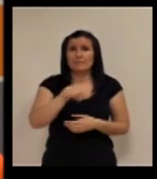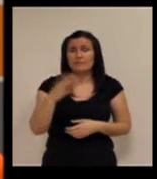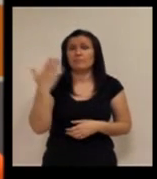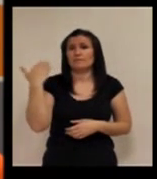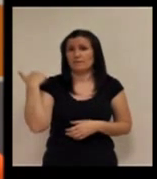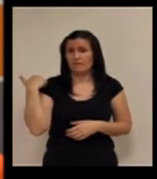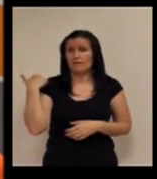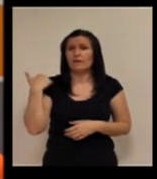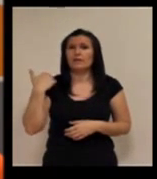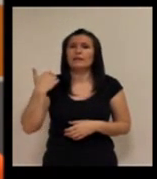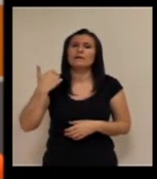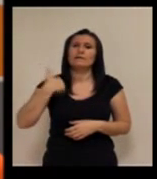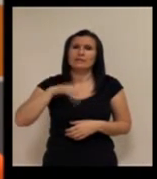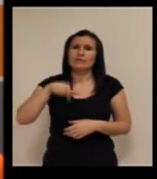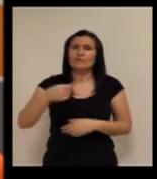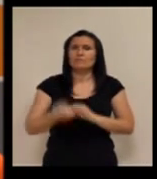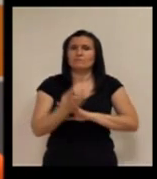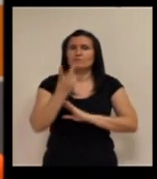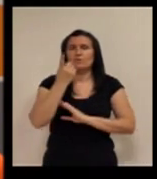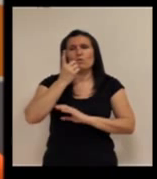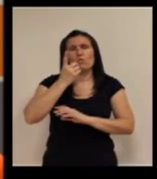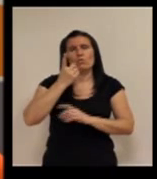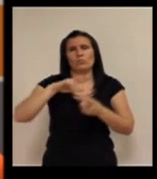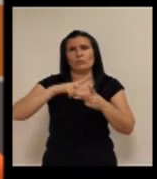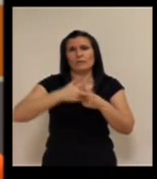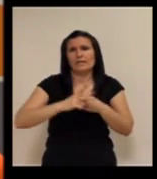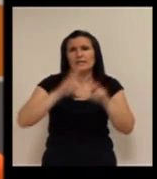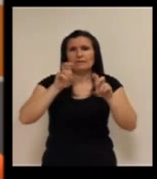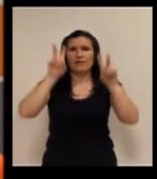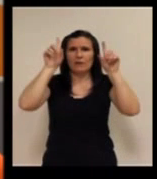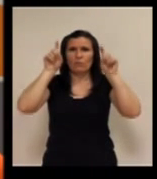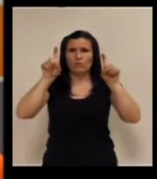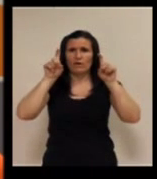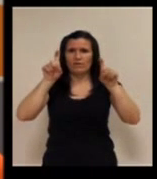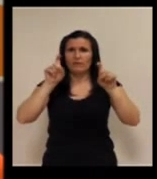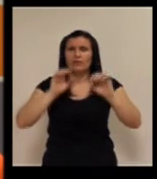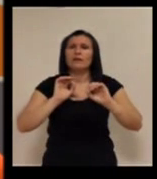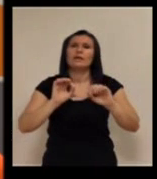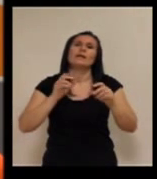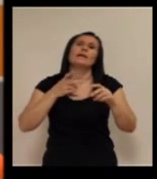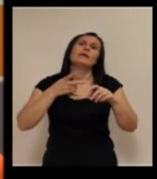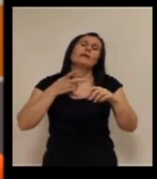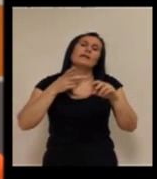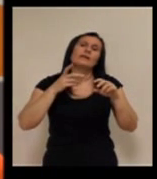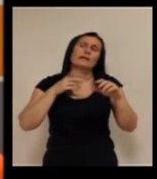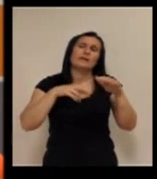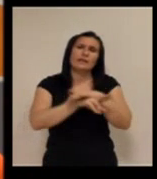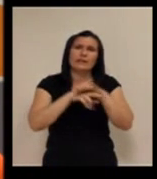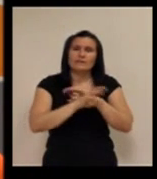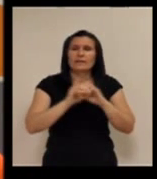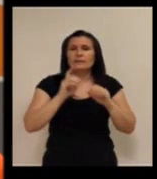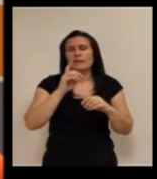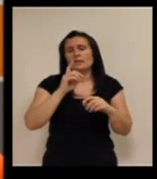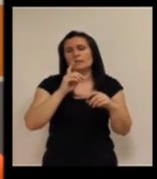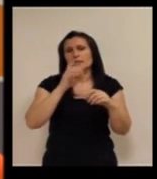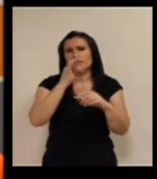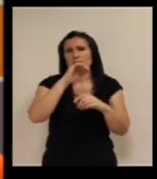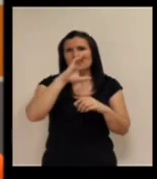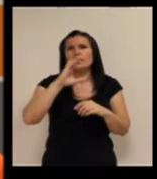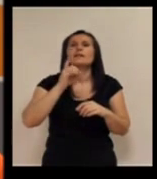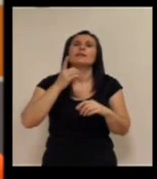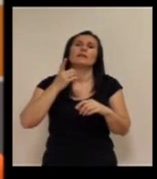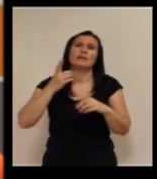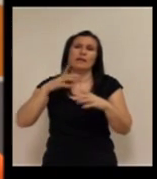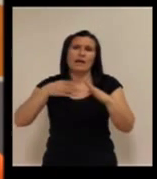tuvimos la semana pasada otro taller sobre educación era sobre herramientas TIC y contenidos